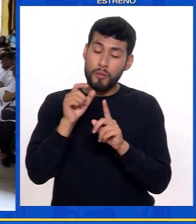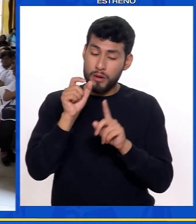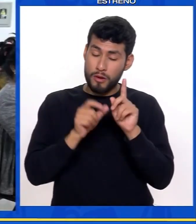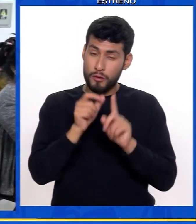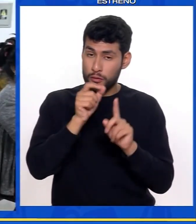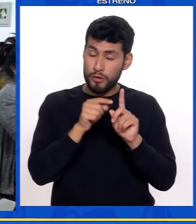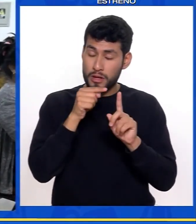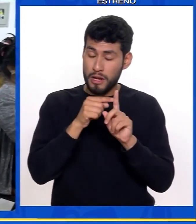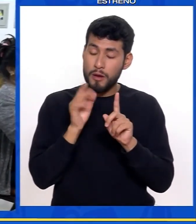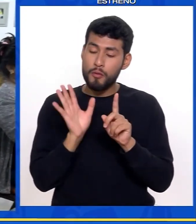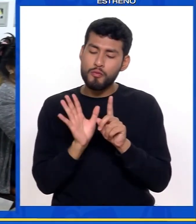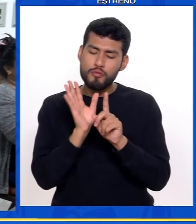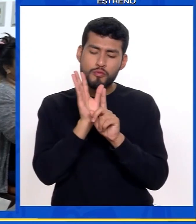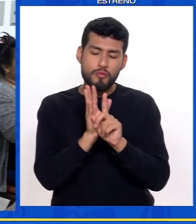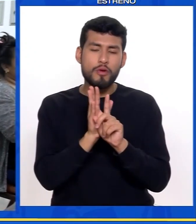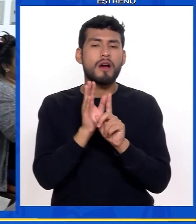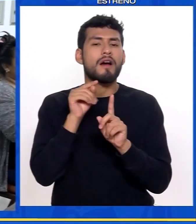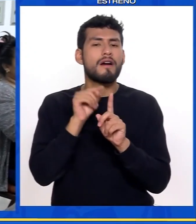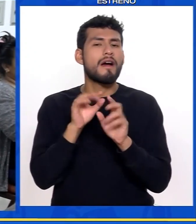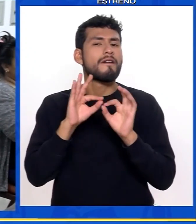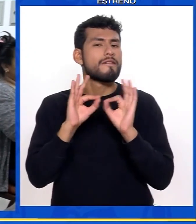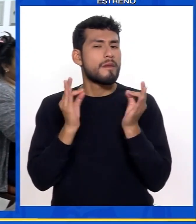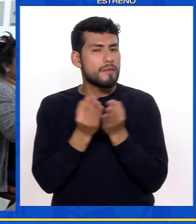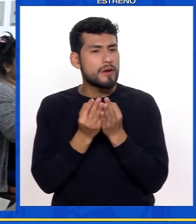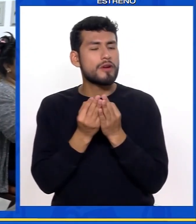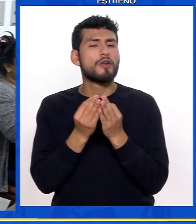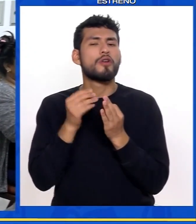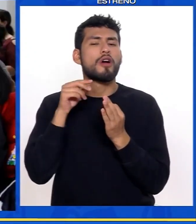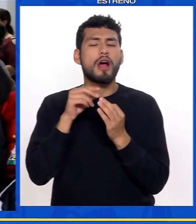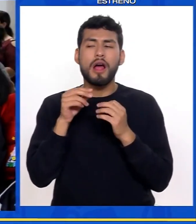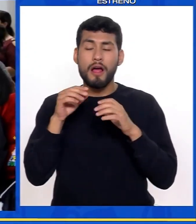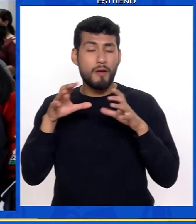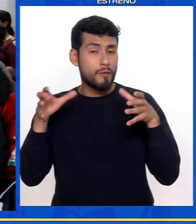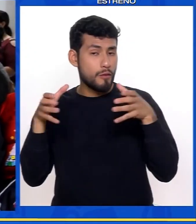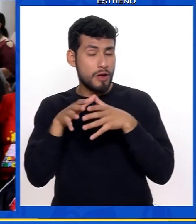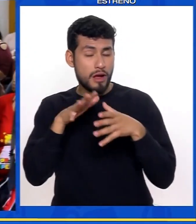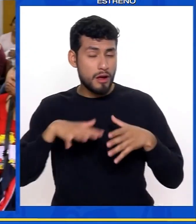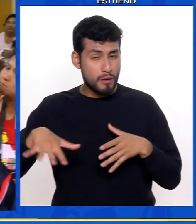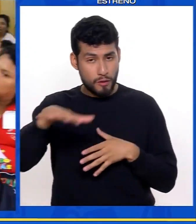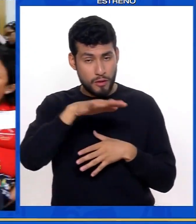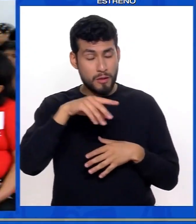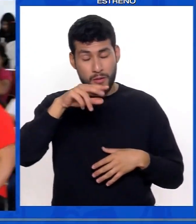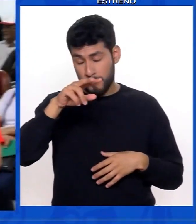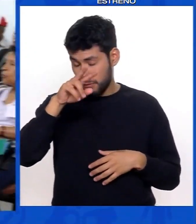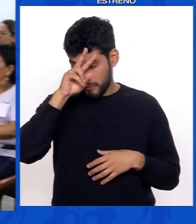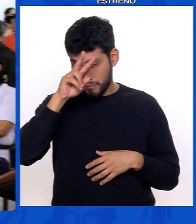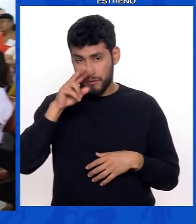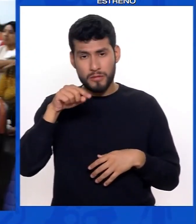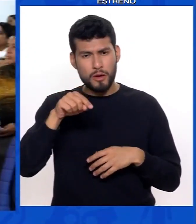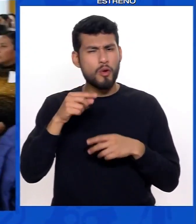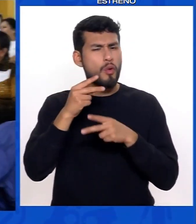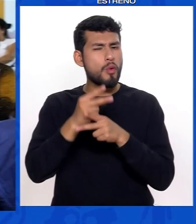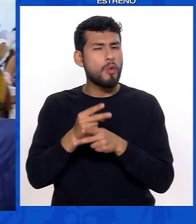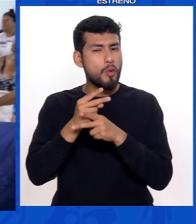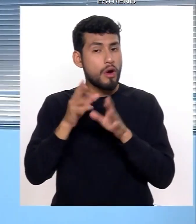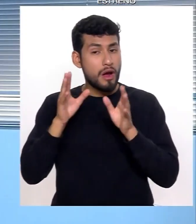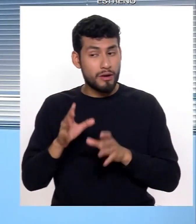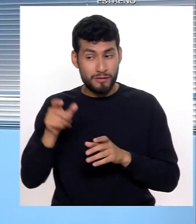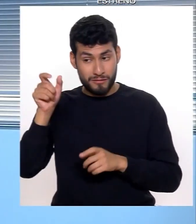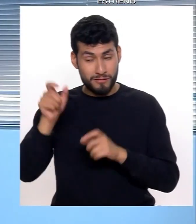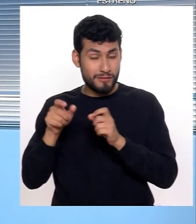nuestros usuarios que están integrados en la familia, en el territorio nacional, que es la formación de cuidadores